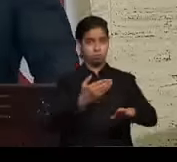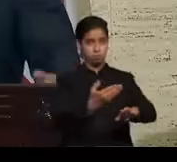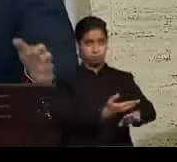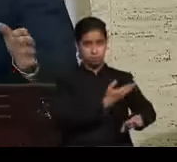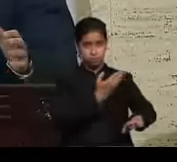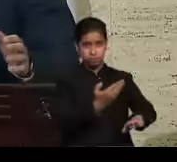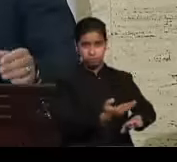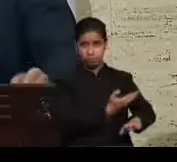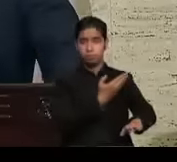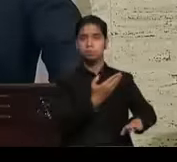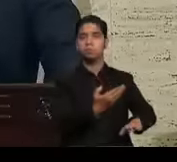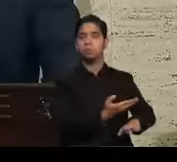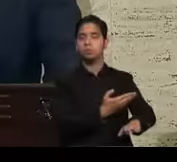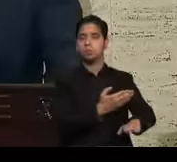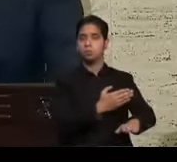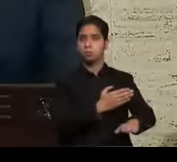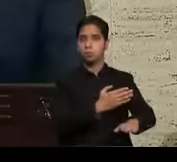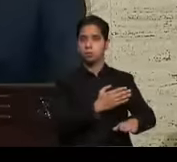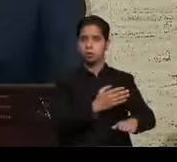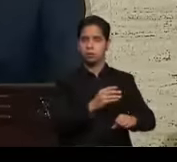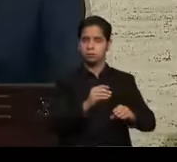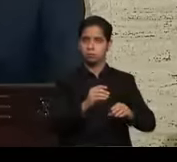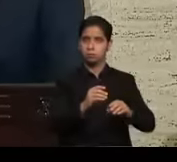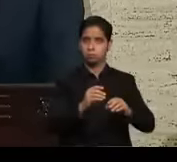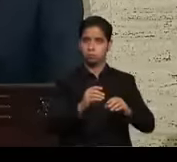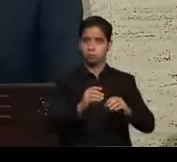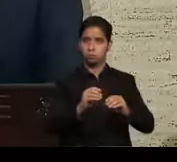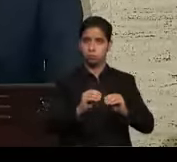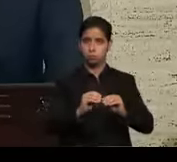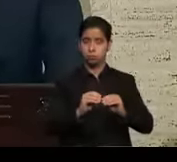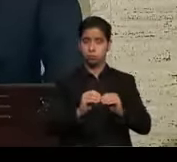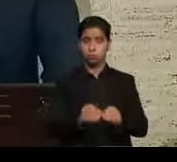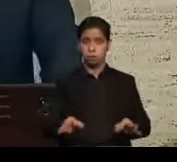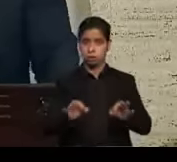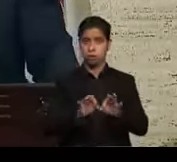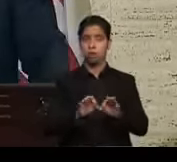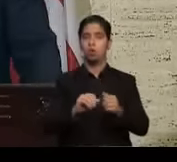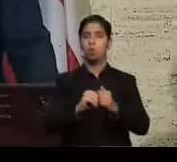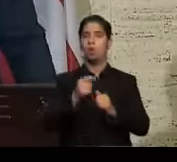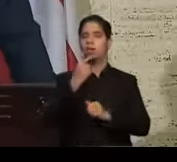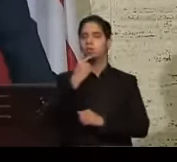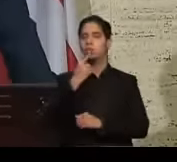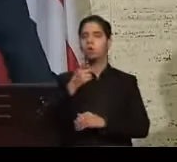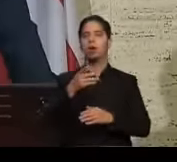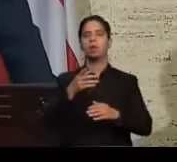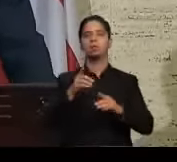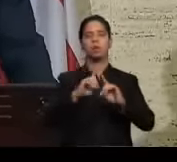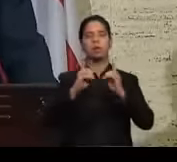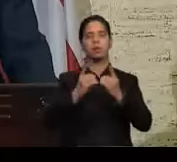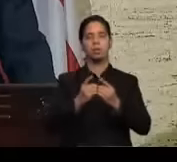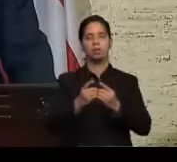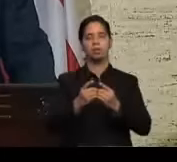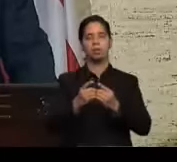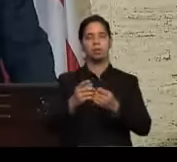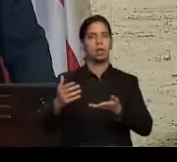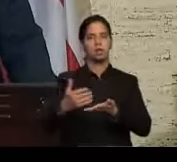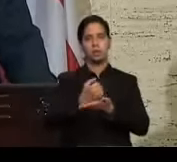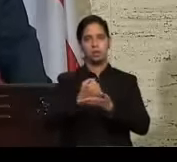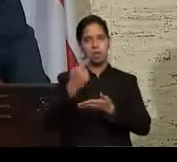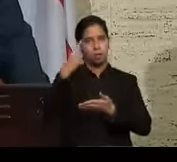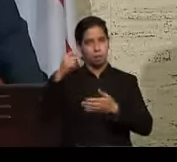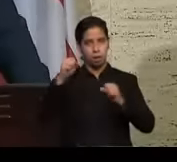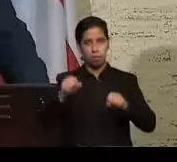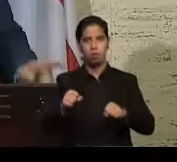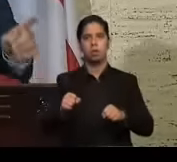radicalmente, como les había adelantado, el Departamento de Hacienda para mejorar aún más